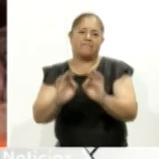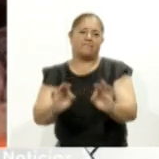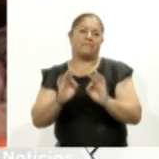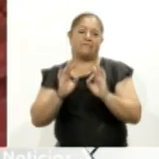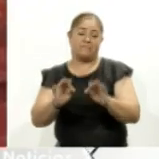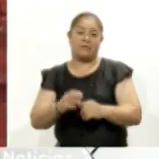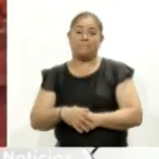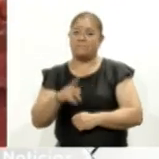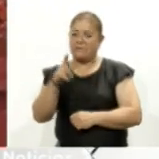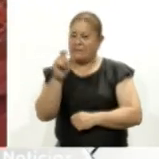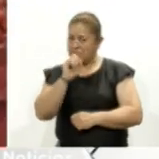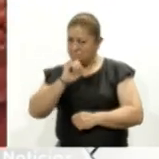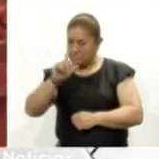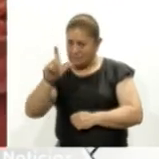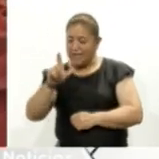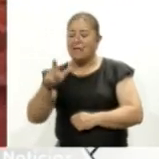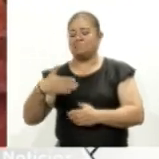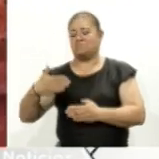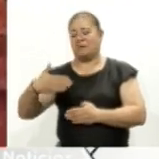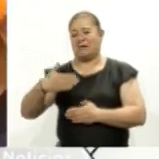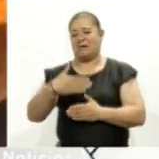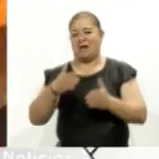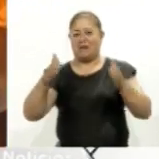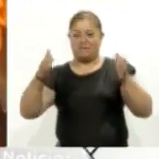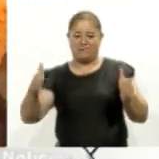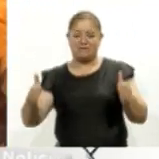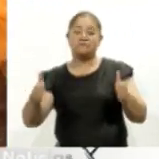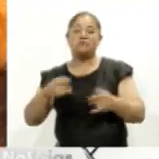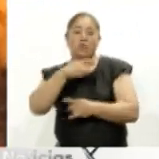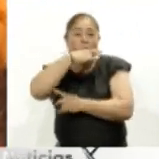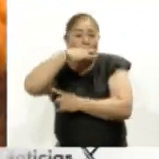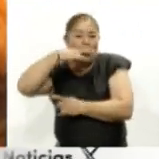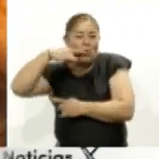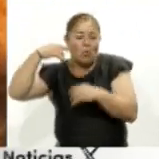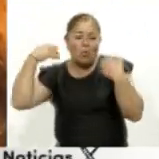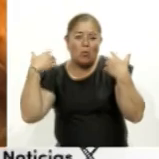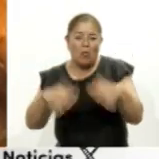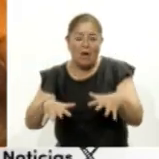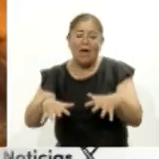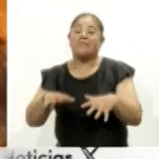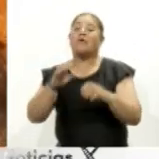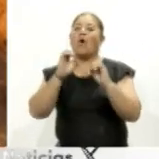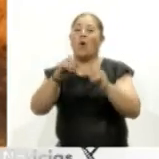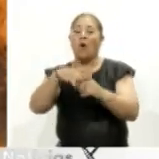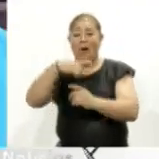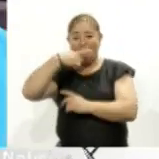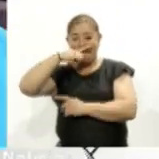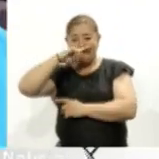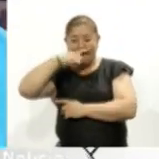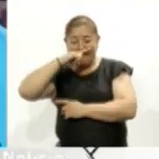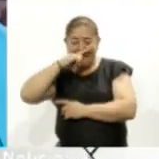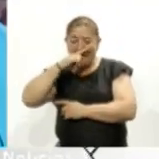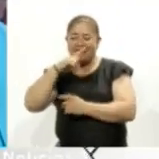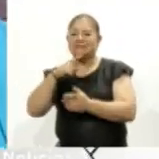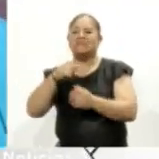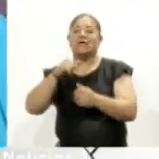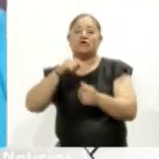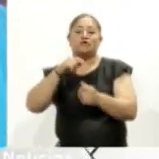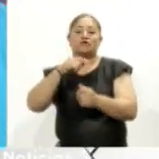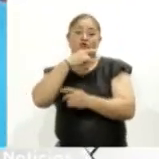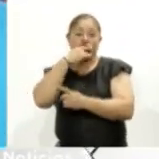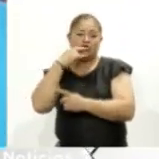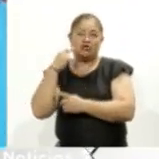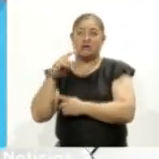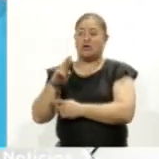especialidad preparación de carpas ya sean enchiladas o las tradicionales con epazote y rajas Rosalina Bañuelos